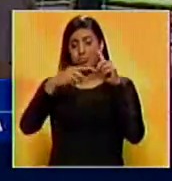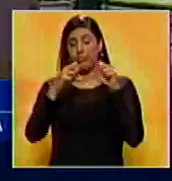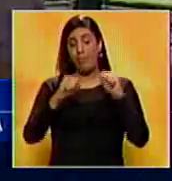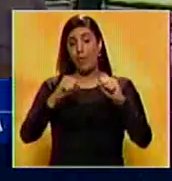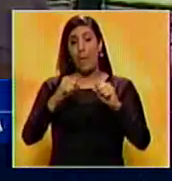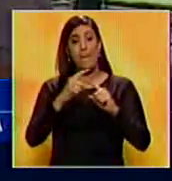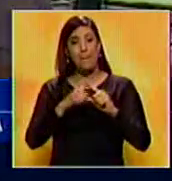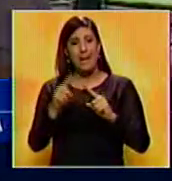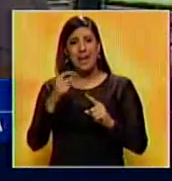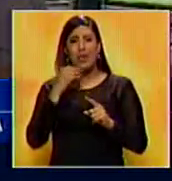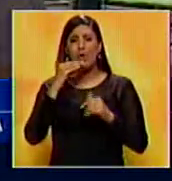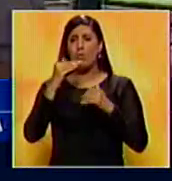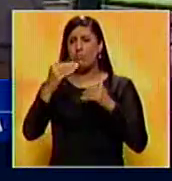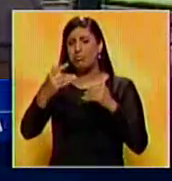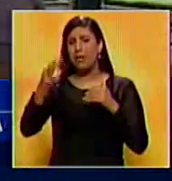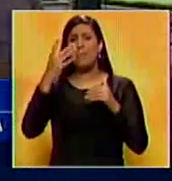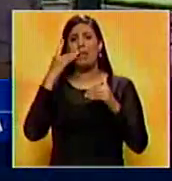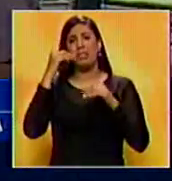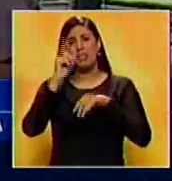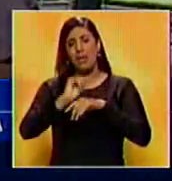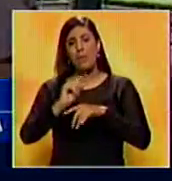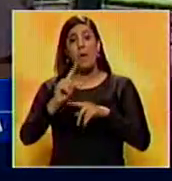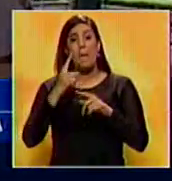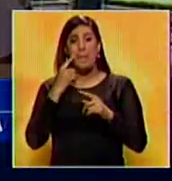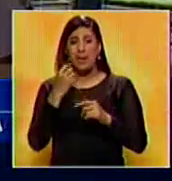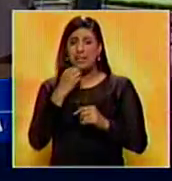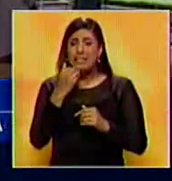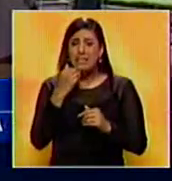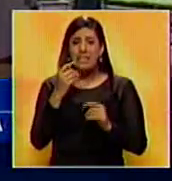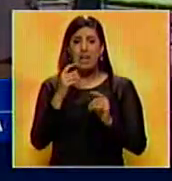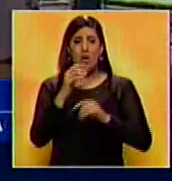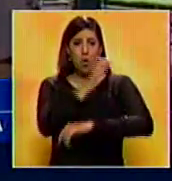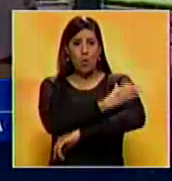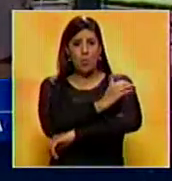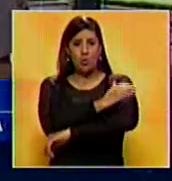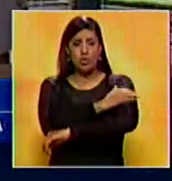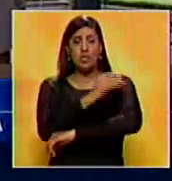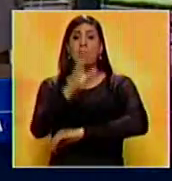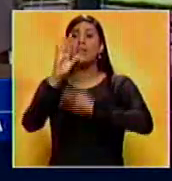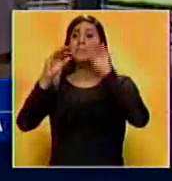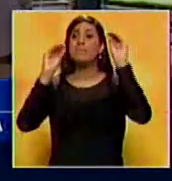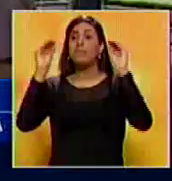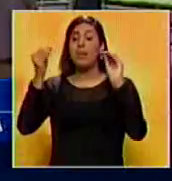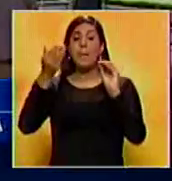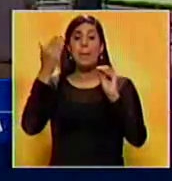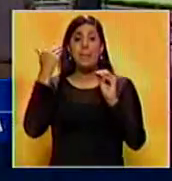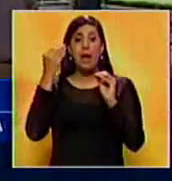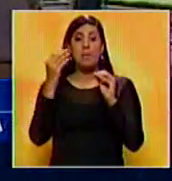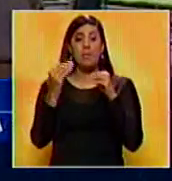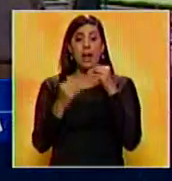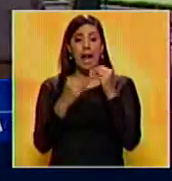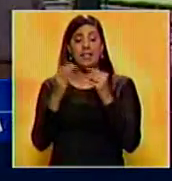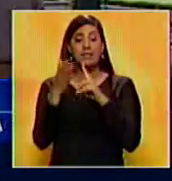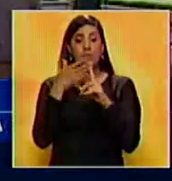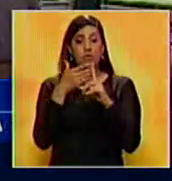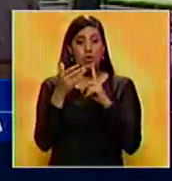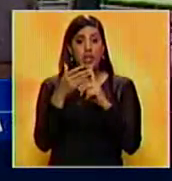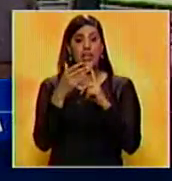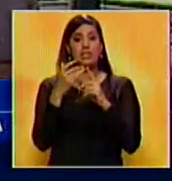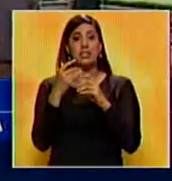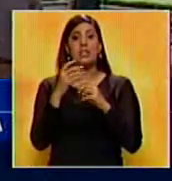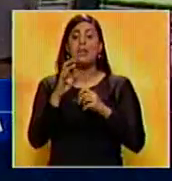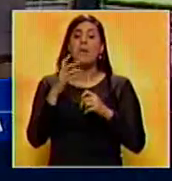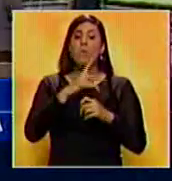eléctrico, pero de una forma periódica o cada cierto tiempo. Pero cada vez que la derecha llama a crear la violencia, el